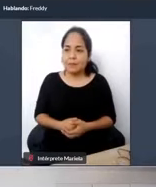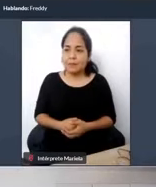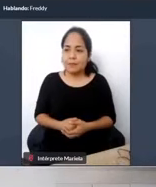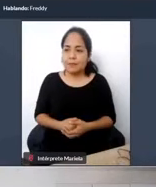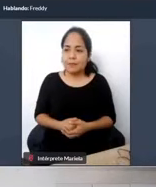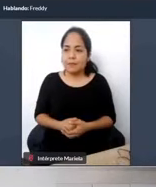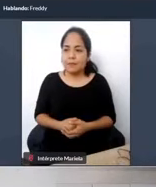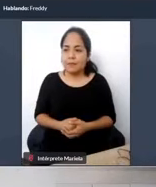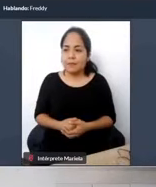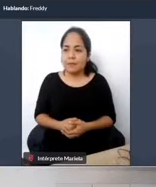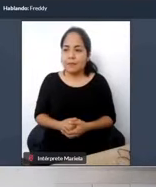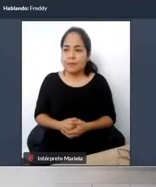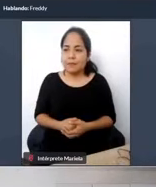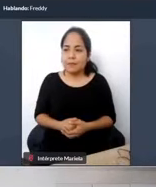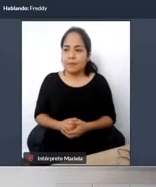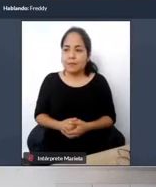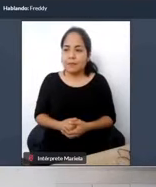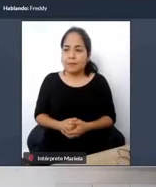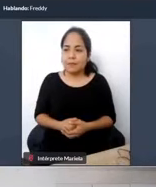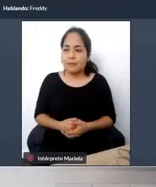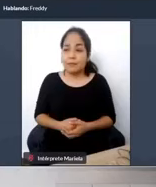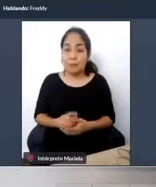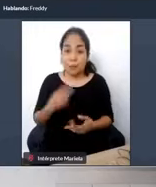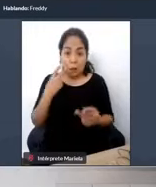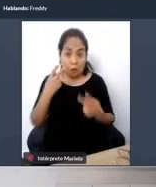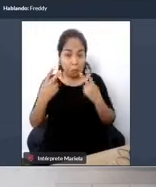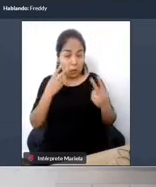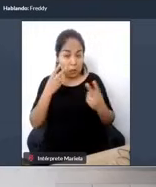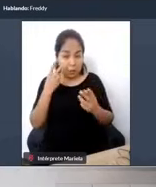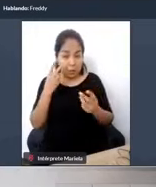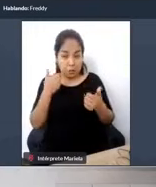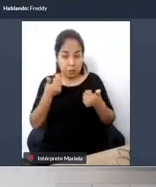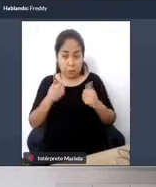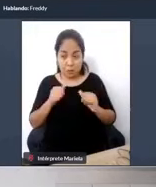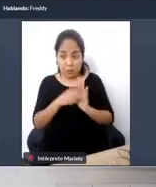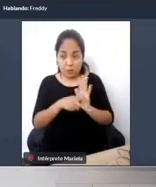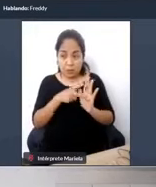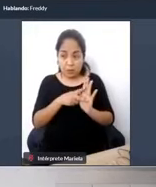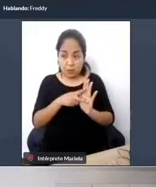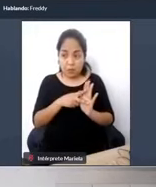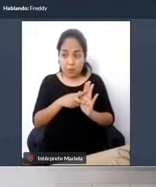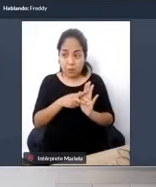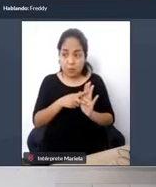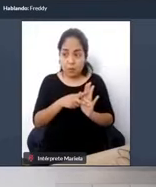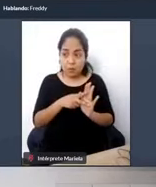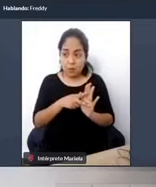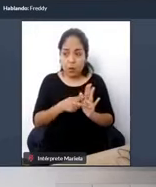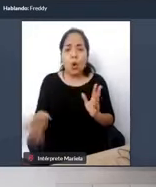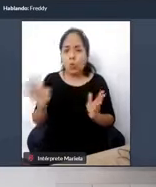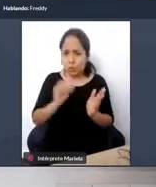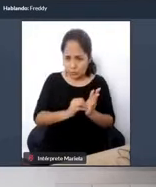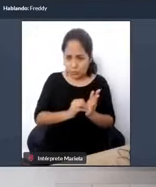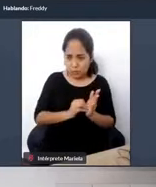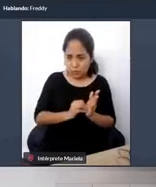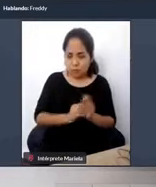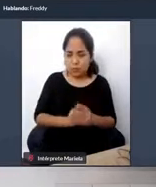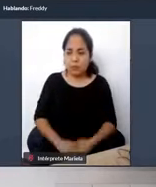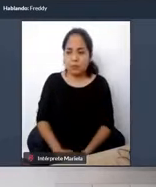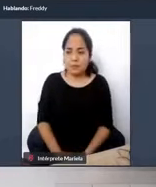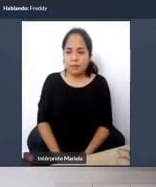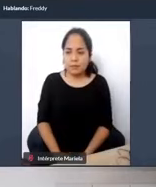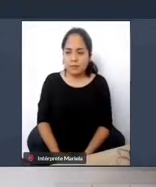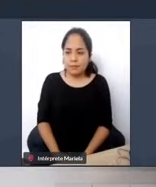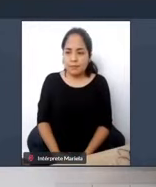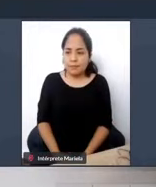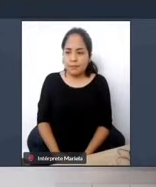perdón se está se está viendo el video lo paro y lo vuelvo a repetir sí a ver lo repetimos por favor ya ahí está